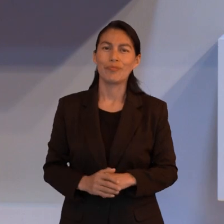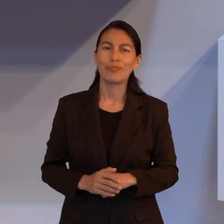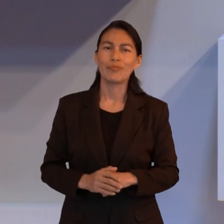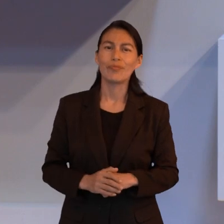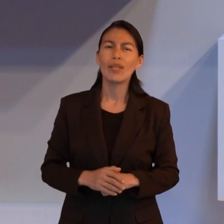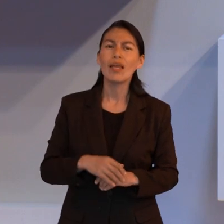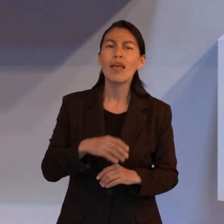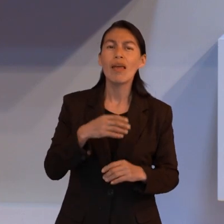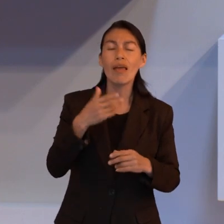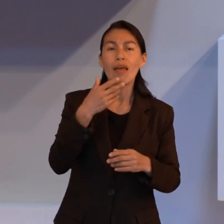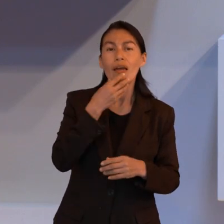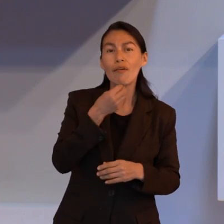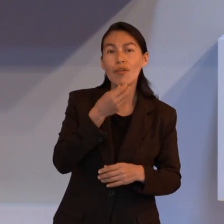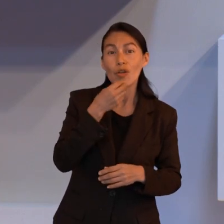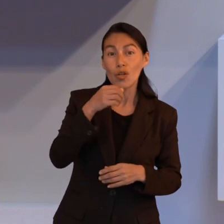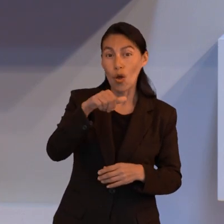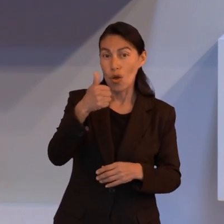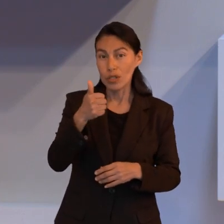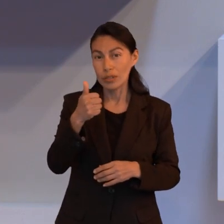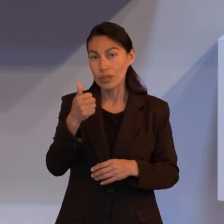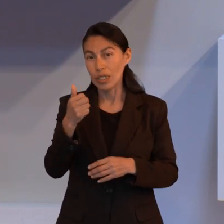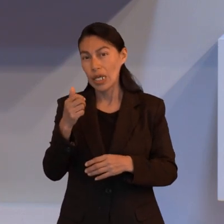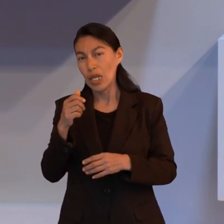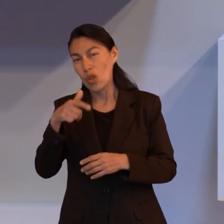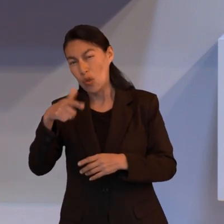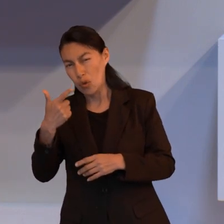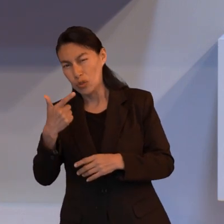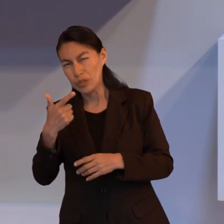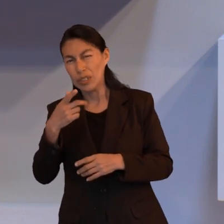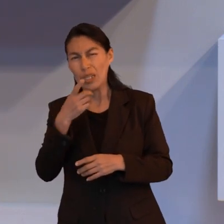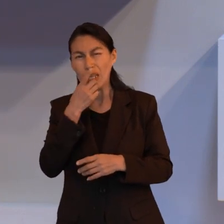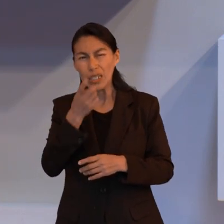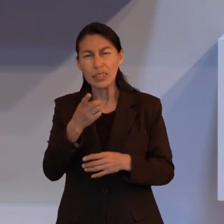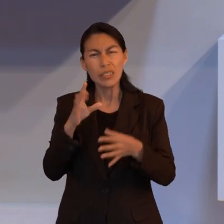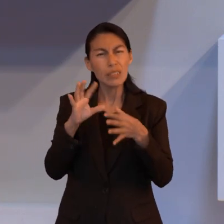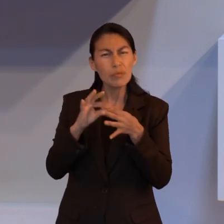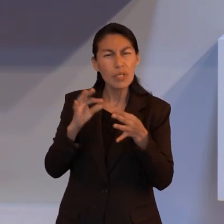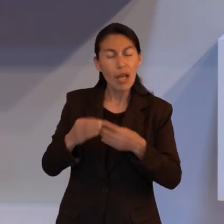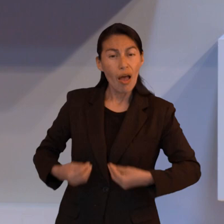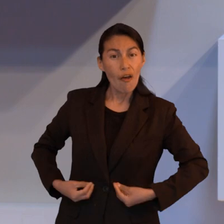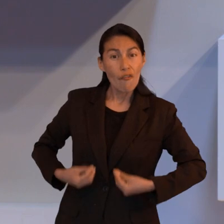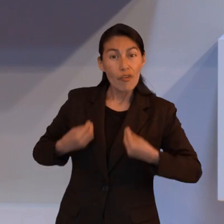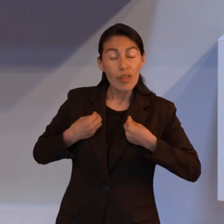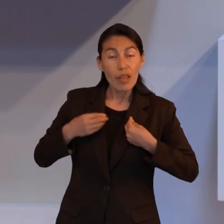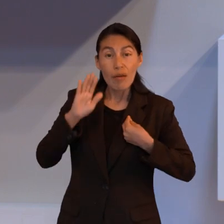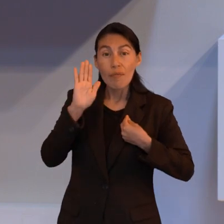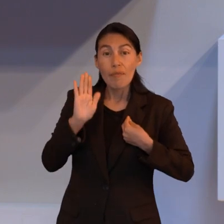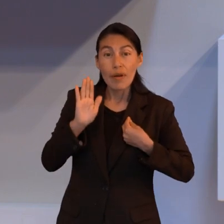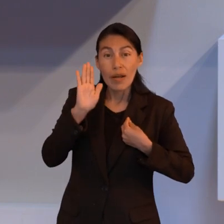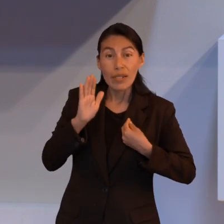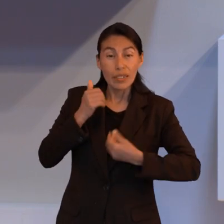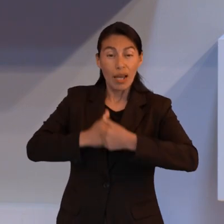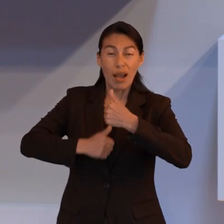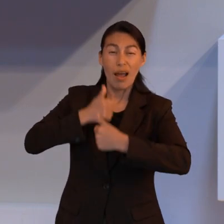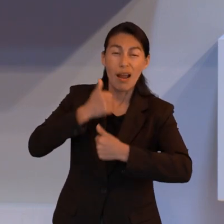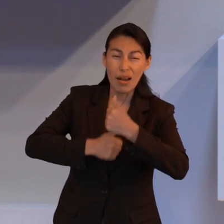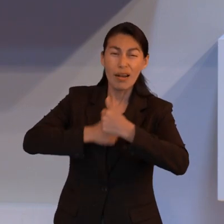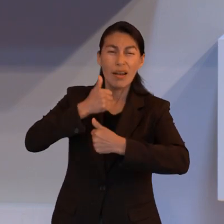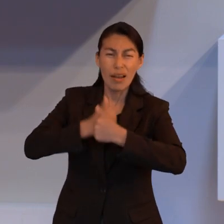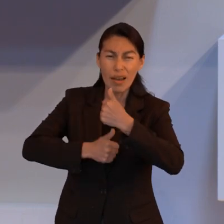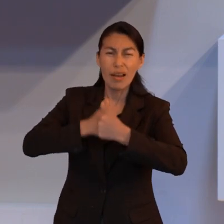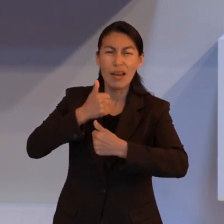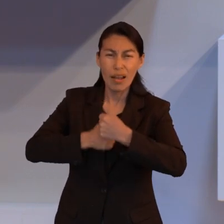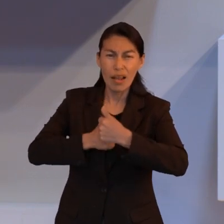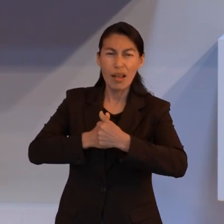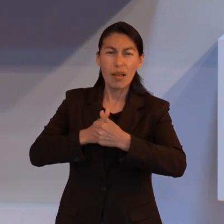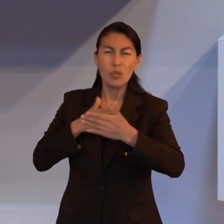describen en Hebreos 11 y algunos versículos del capítulo 12 la vida como una carrera, la vida cristiana en específico, donde